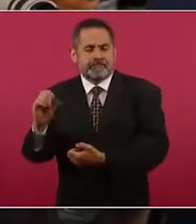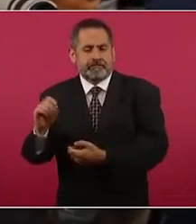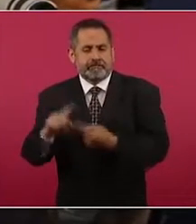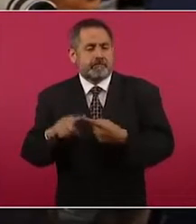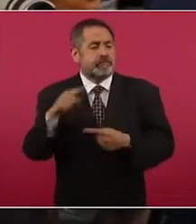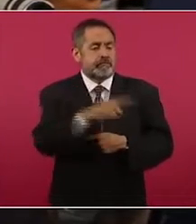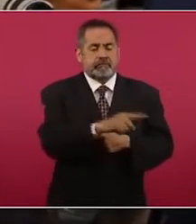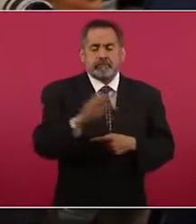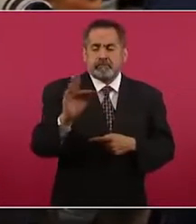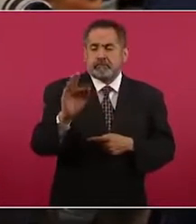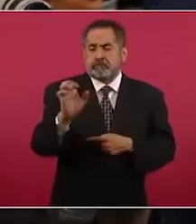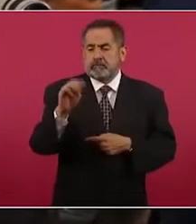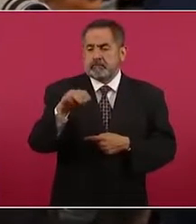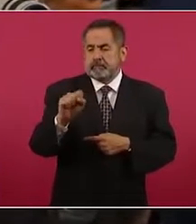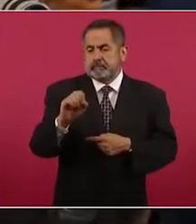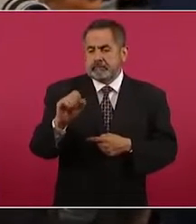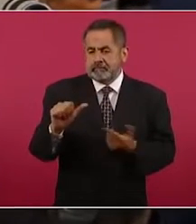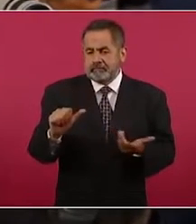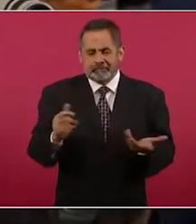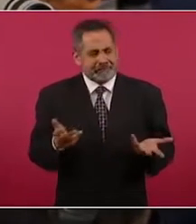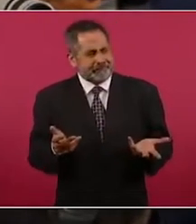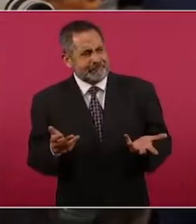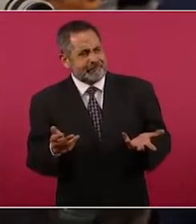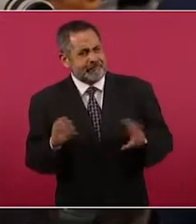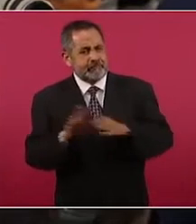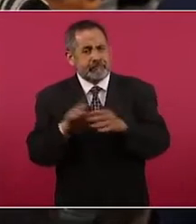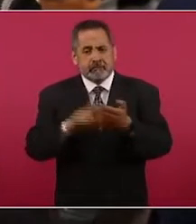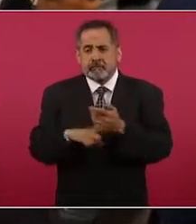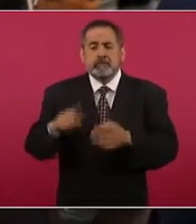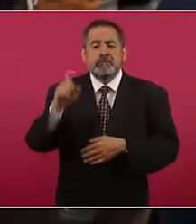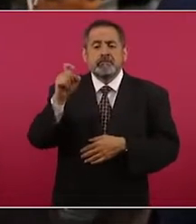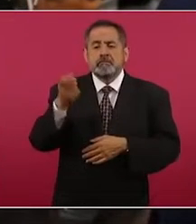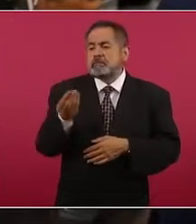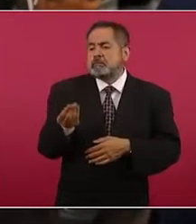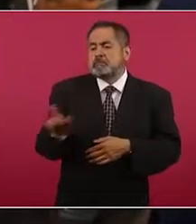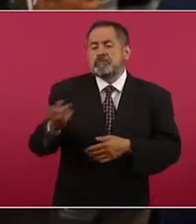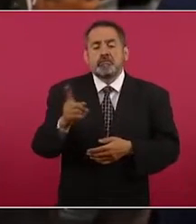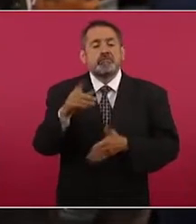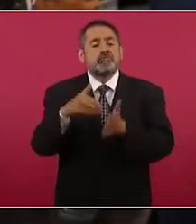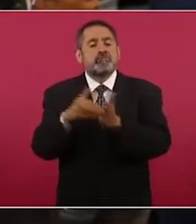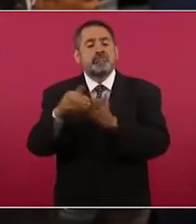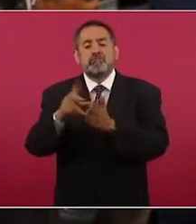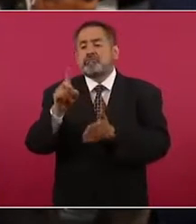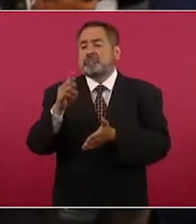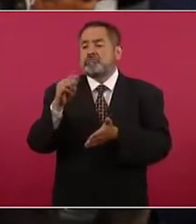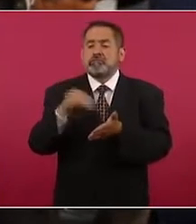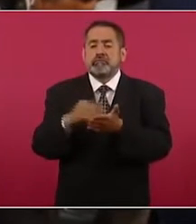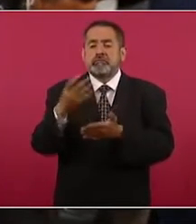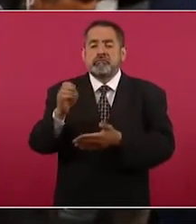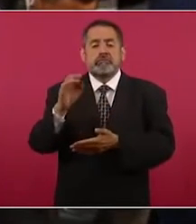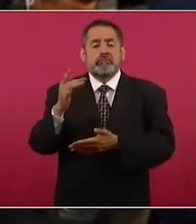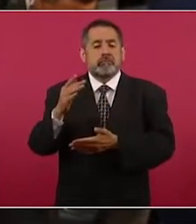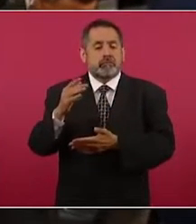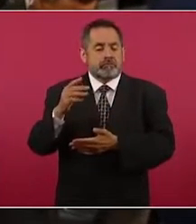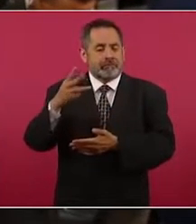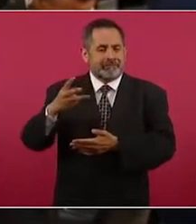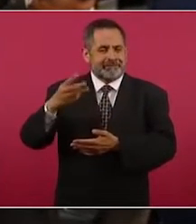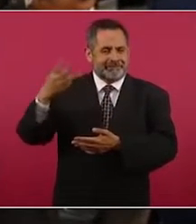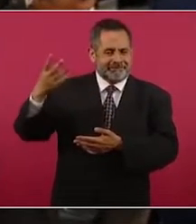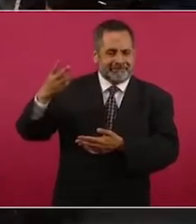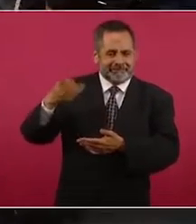FEMSA y otras más, cuando para uso doméstico sólo se destina un millón 33 mil 950 metros cúbicos.